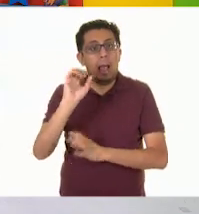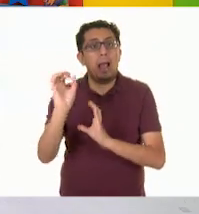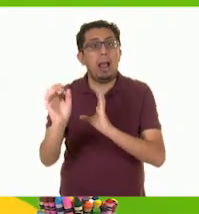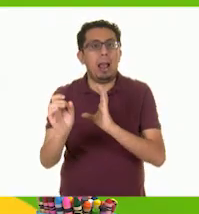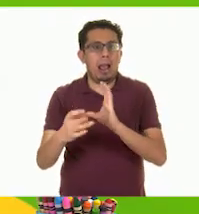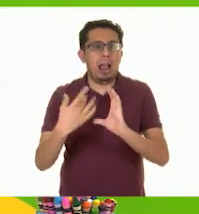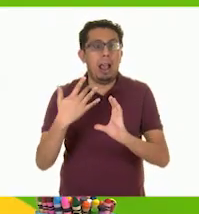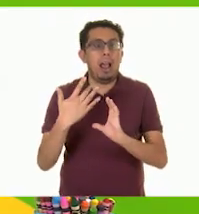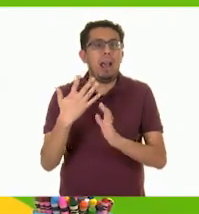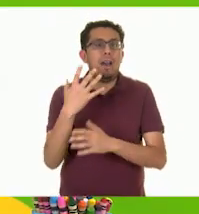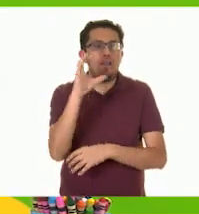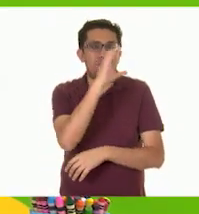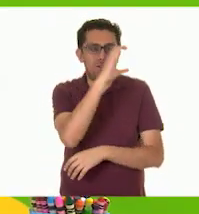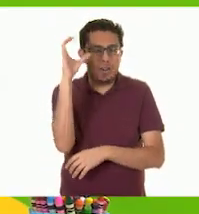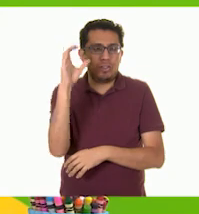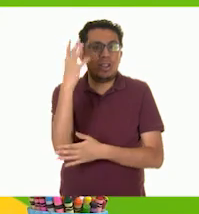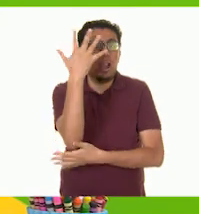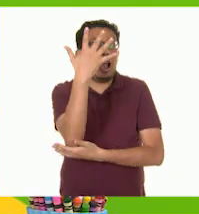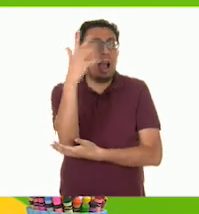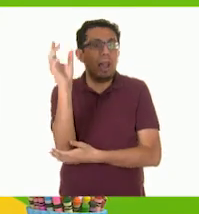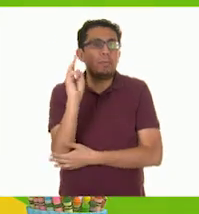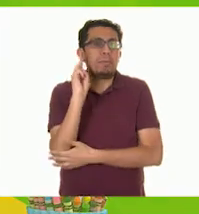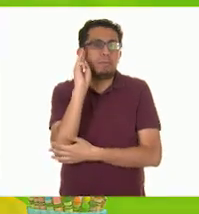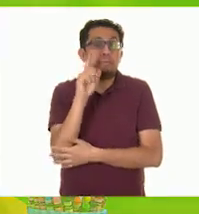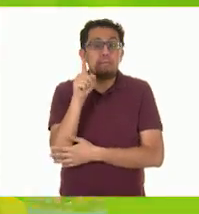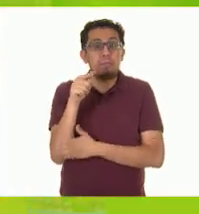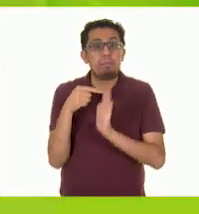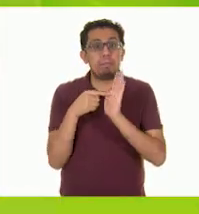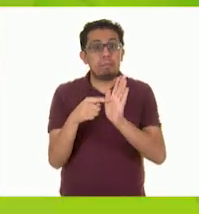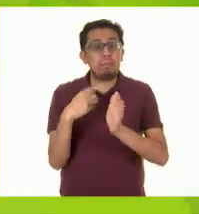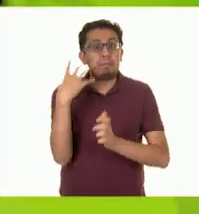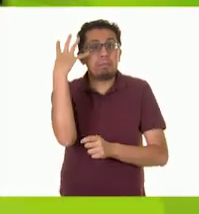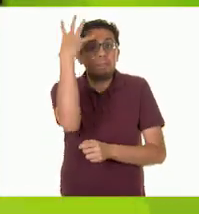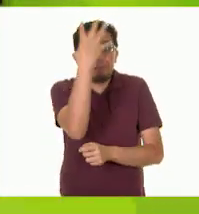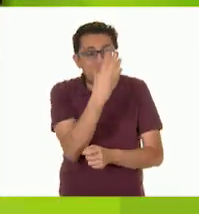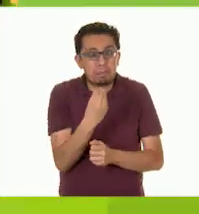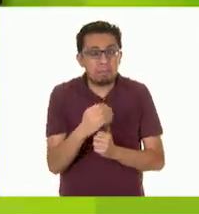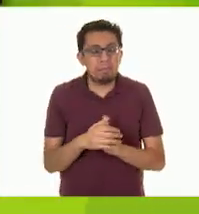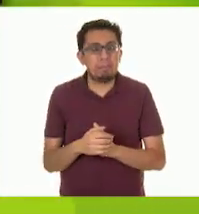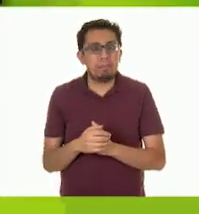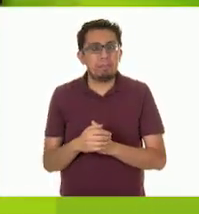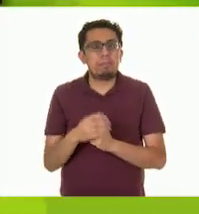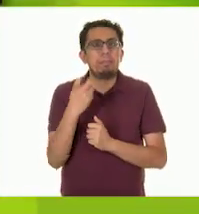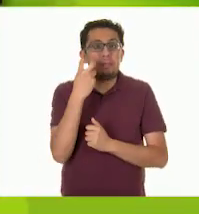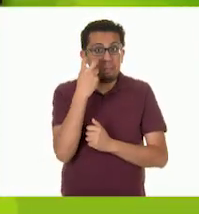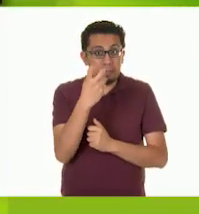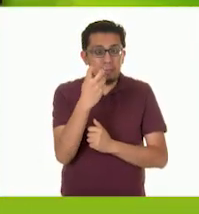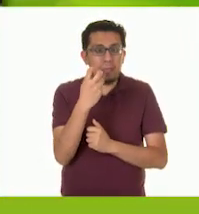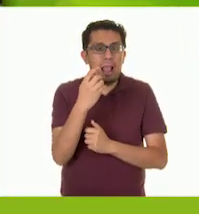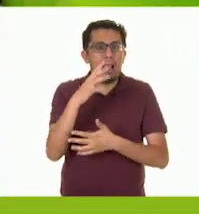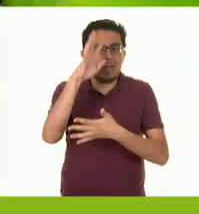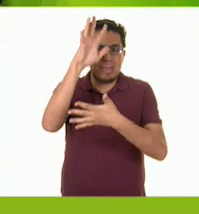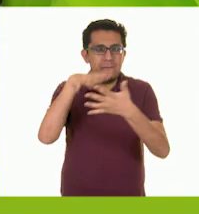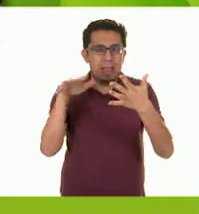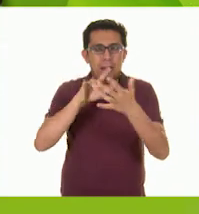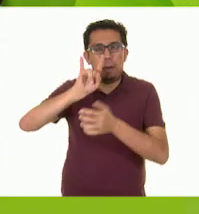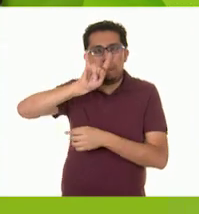su manzano. ¡Miren qué belleza! ¡Vamos a pegarlas en la tabla!